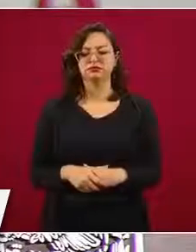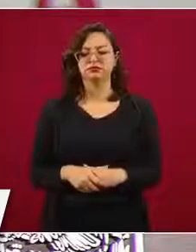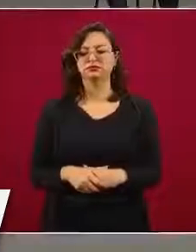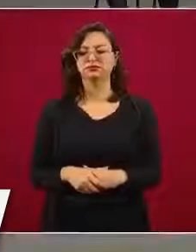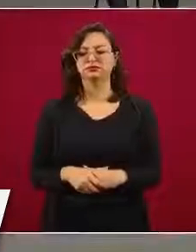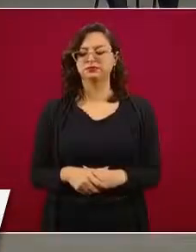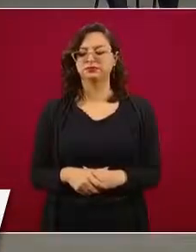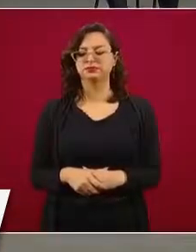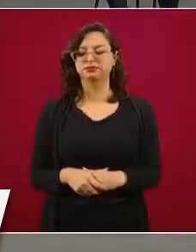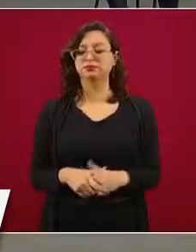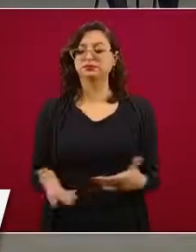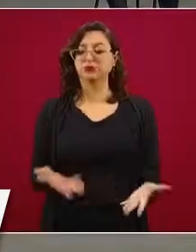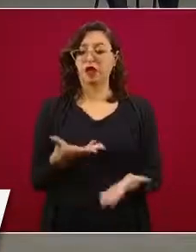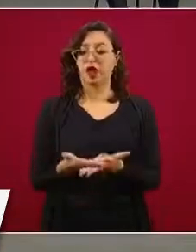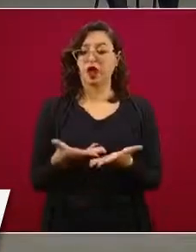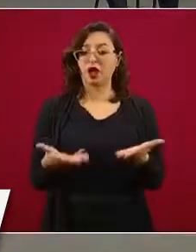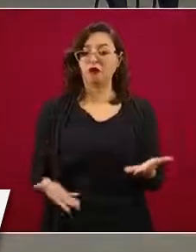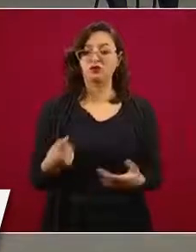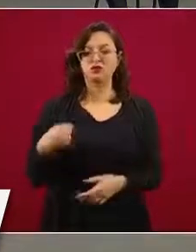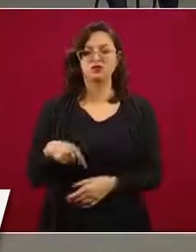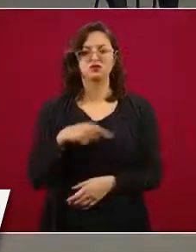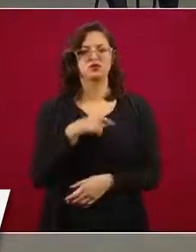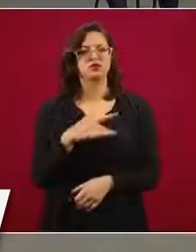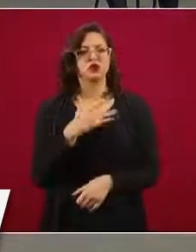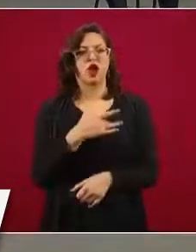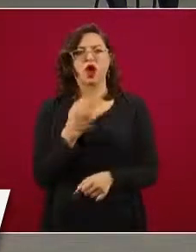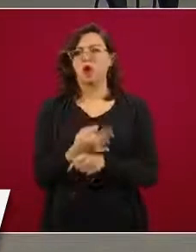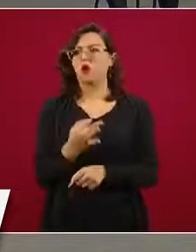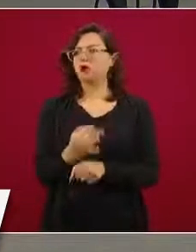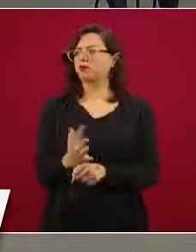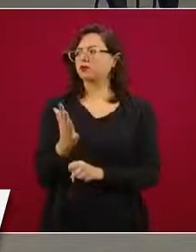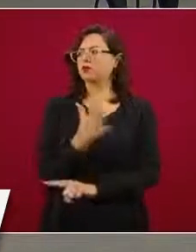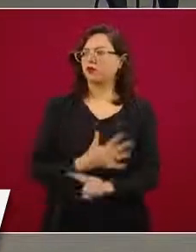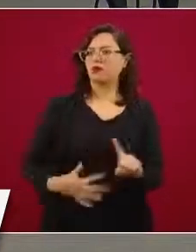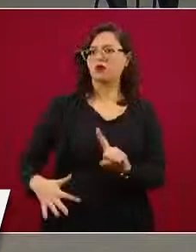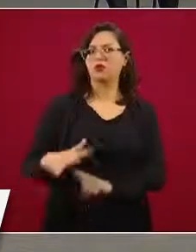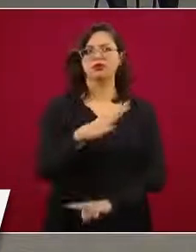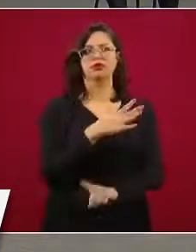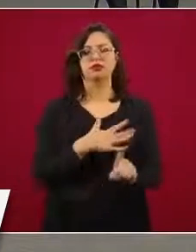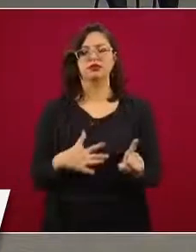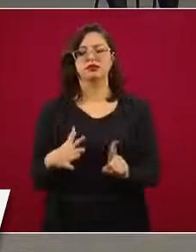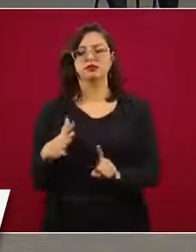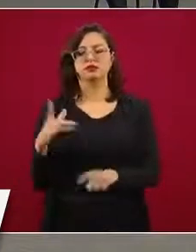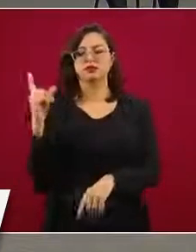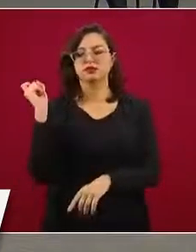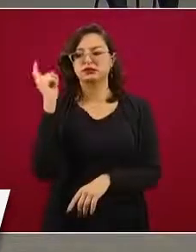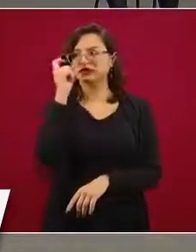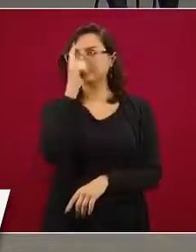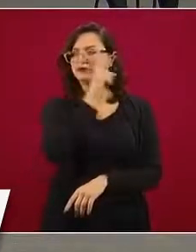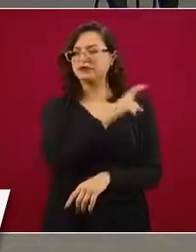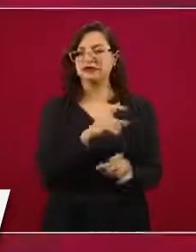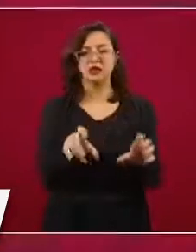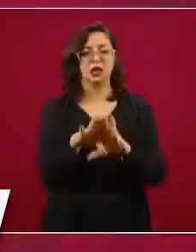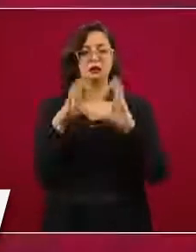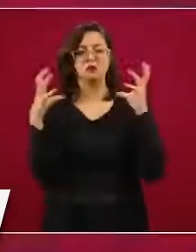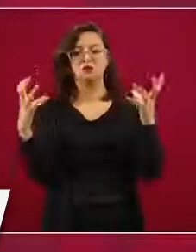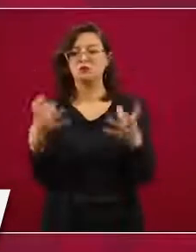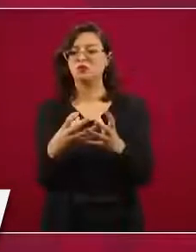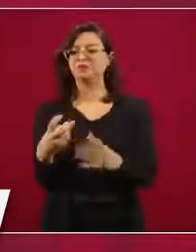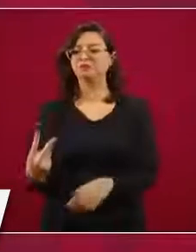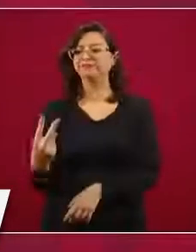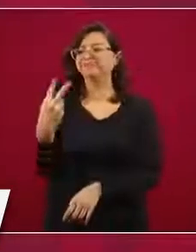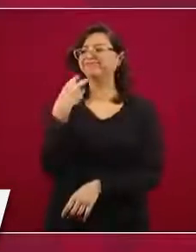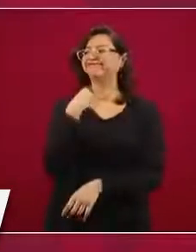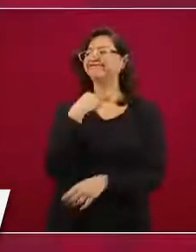persiguiendo, que en este momento, en este contexto de crisis mundial, de crisis